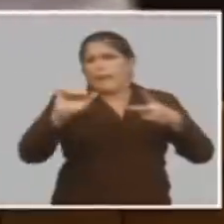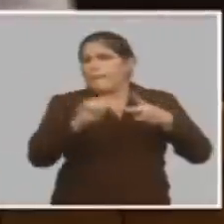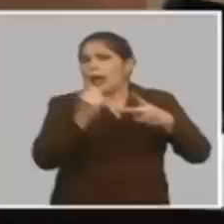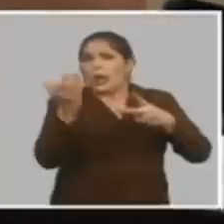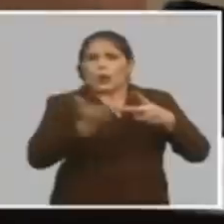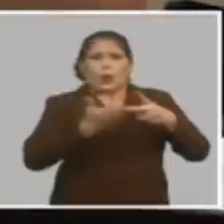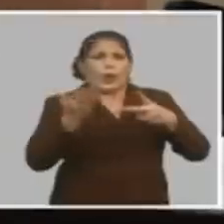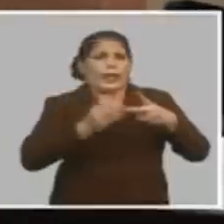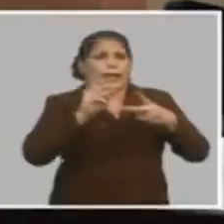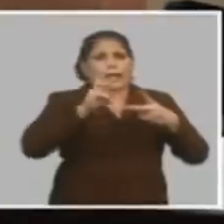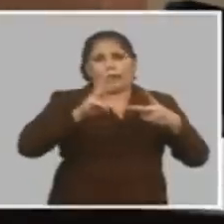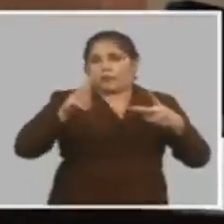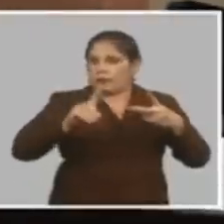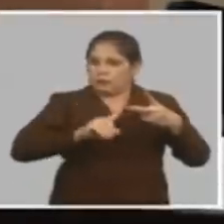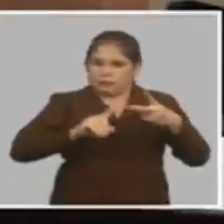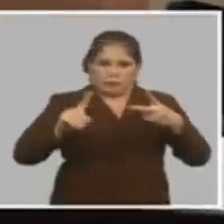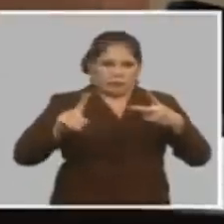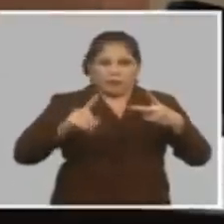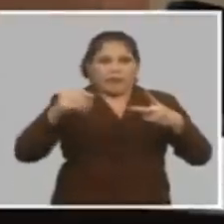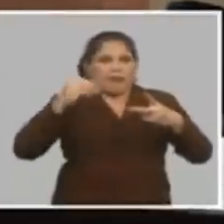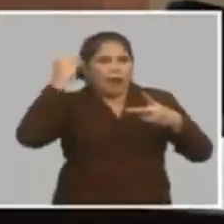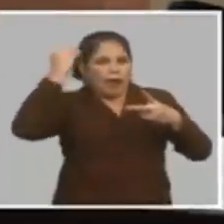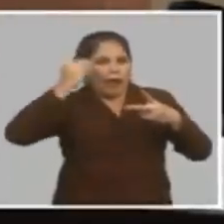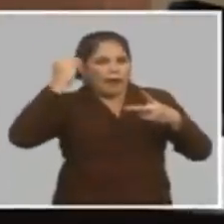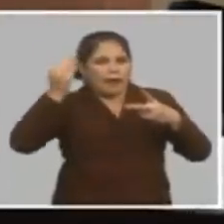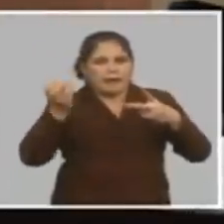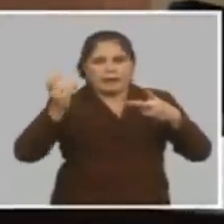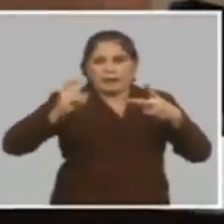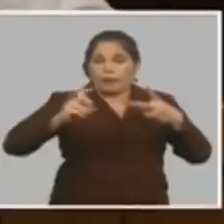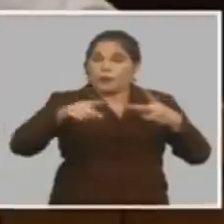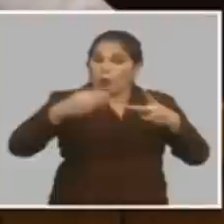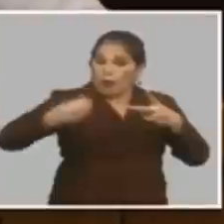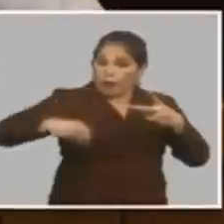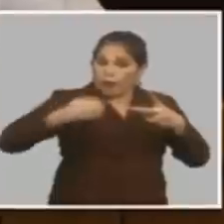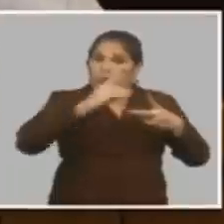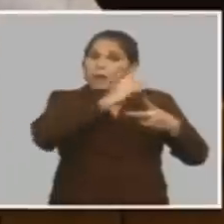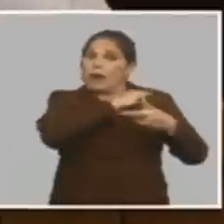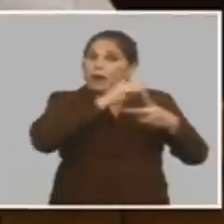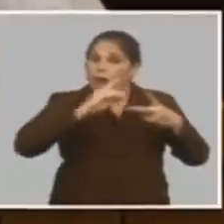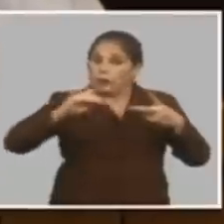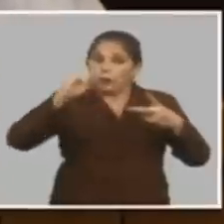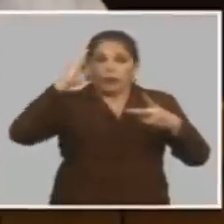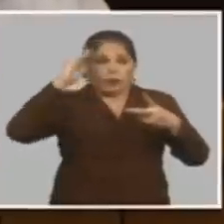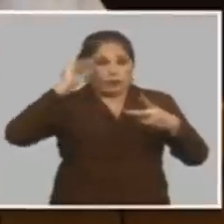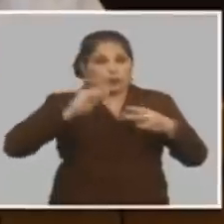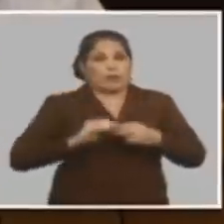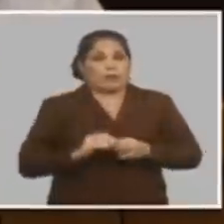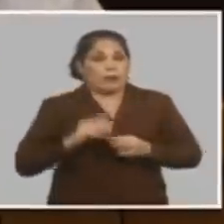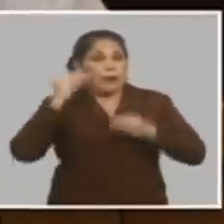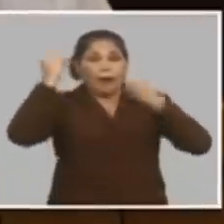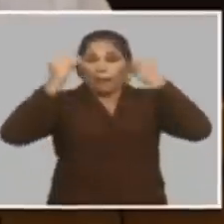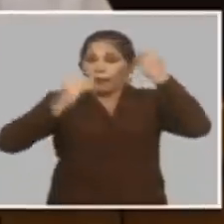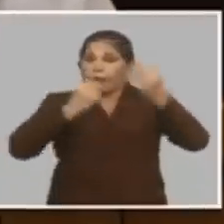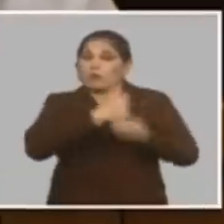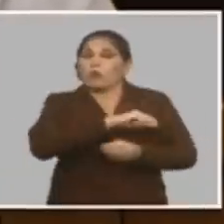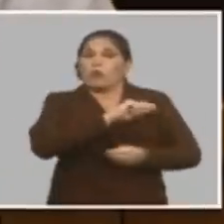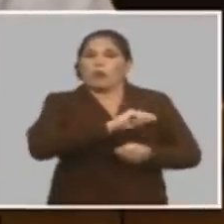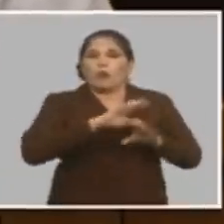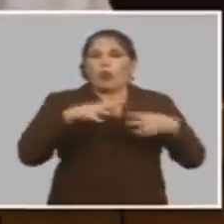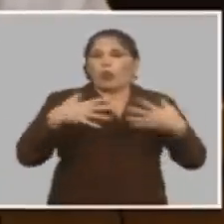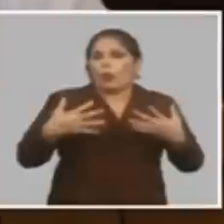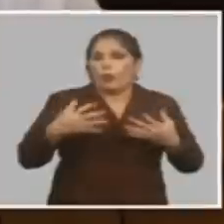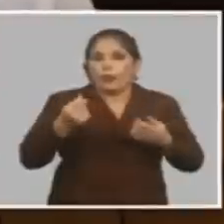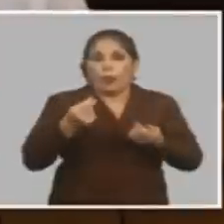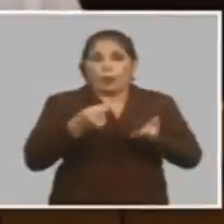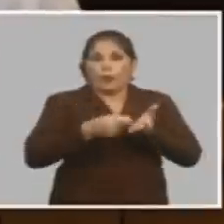croquetas van a tres van para allá yo aprovecho para que los diputados tengan informado porque una de las grandes preocupaciones es a dónde van a ir a